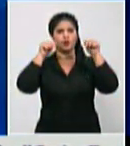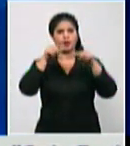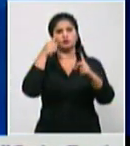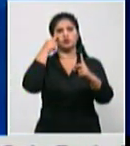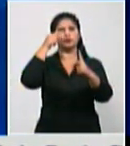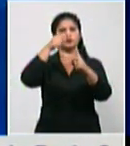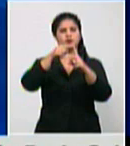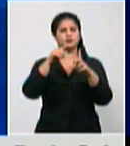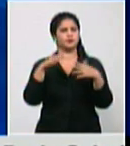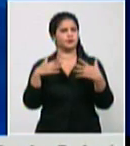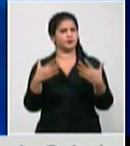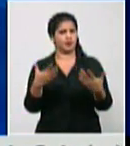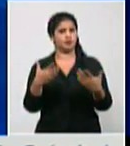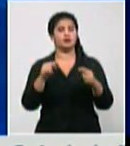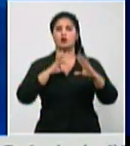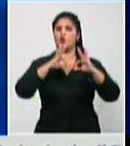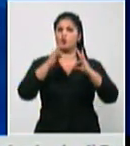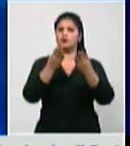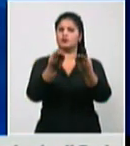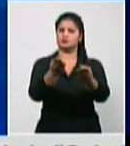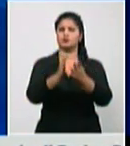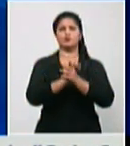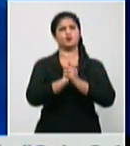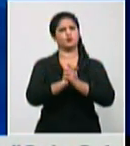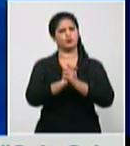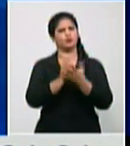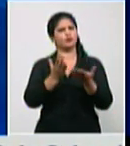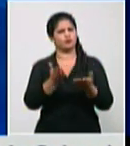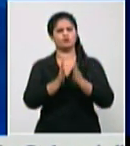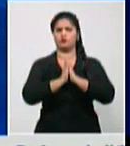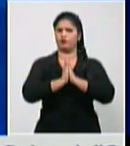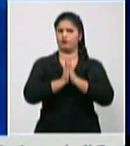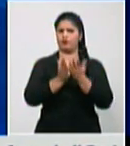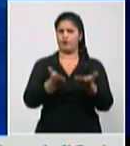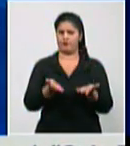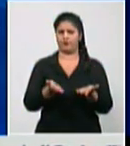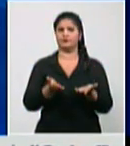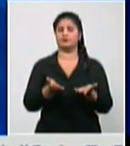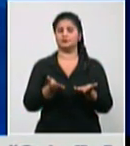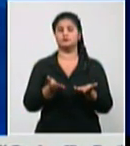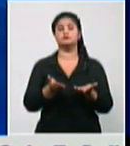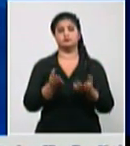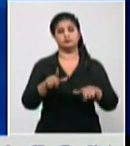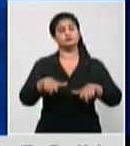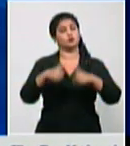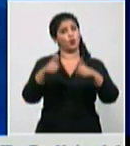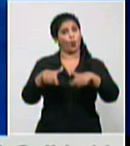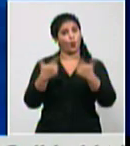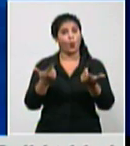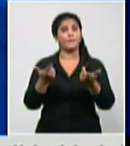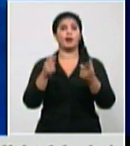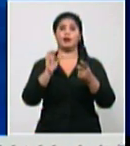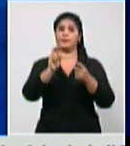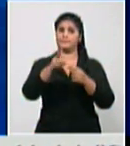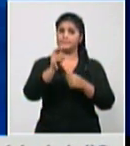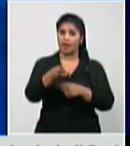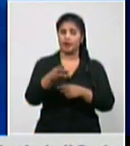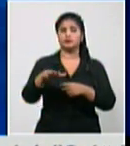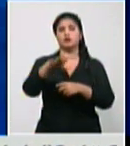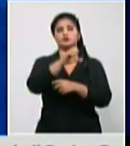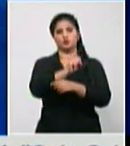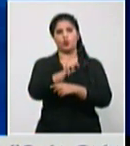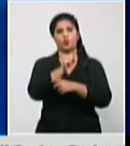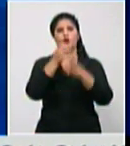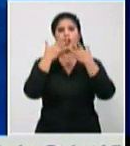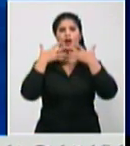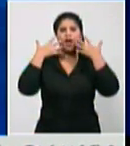que se cuide porque no va a empañar los logros de nuestro país la alegría de nuestro